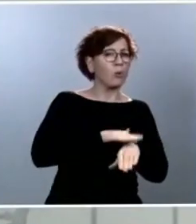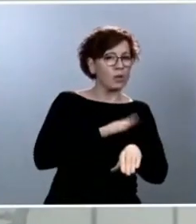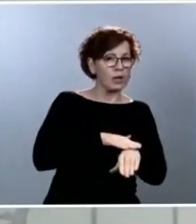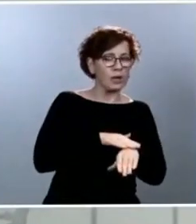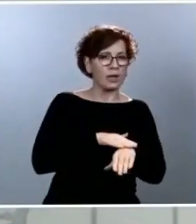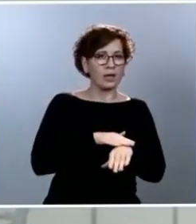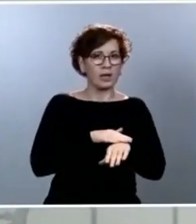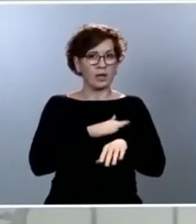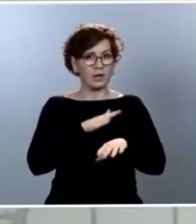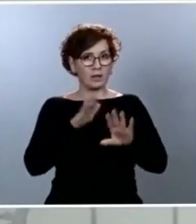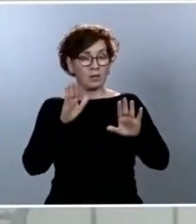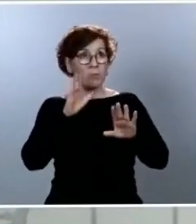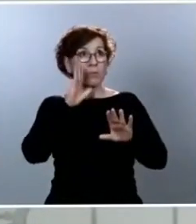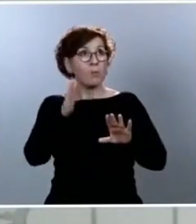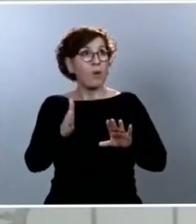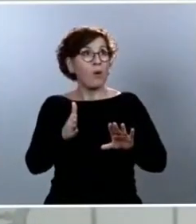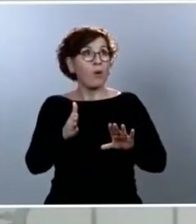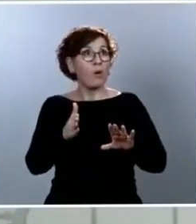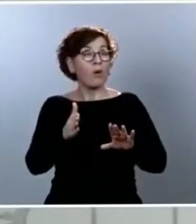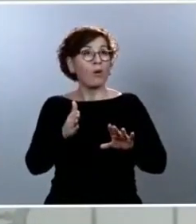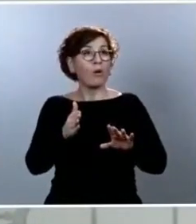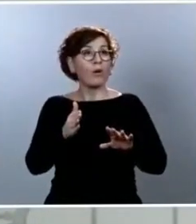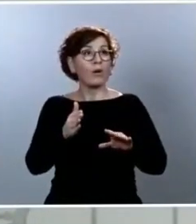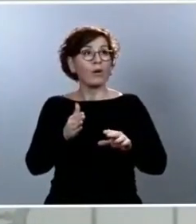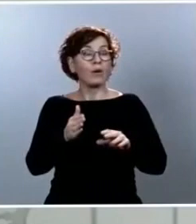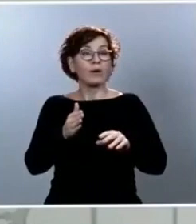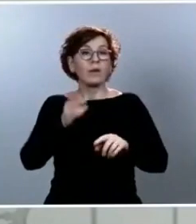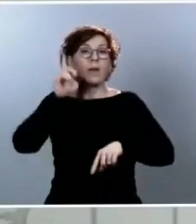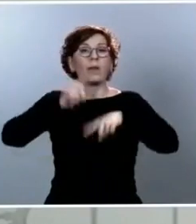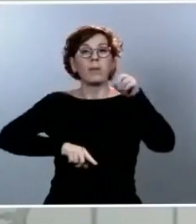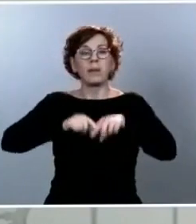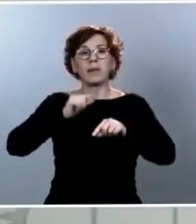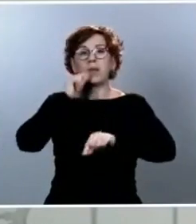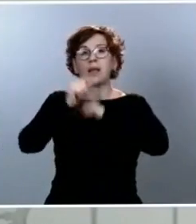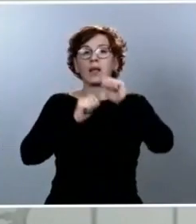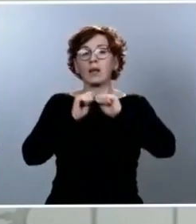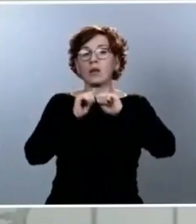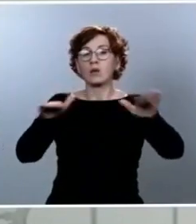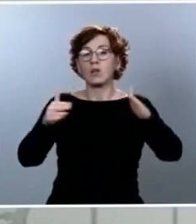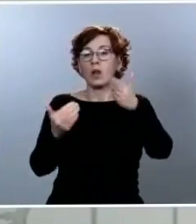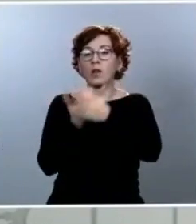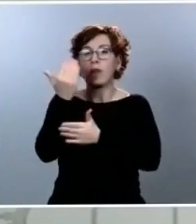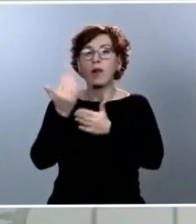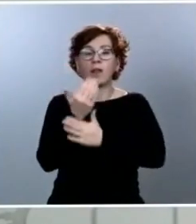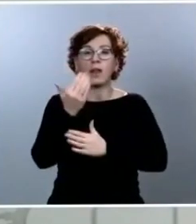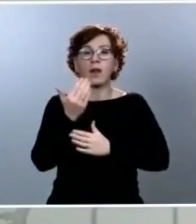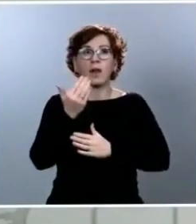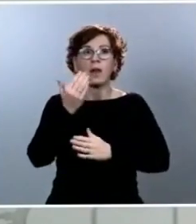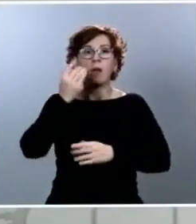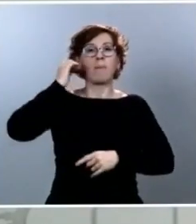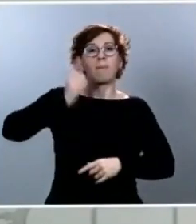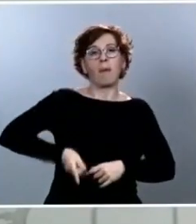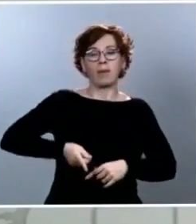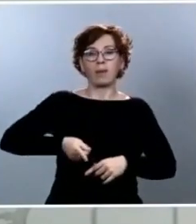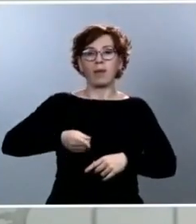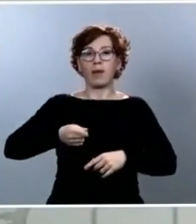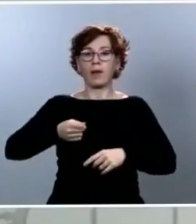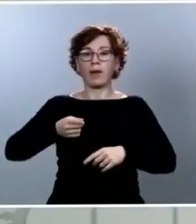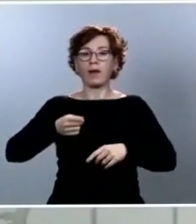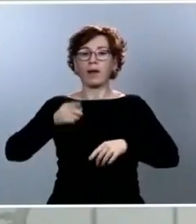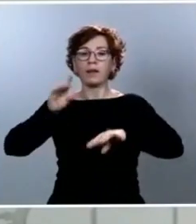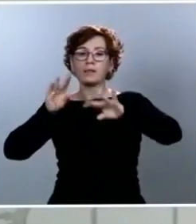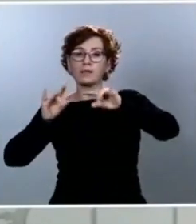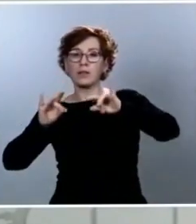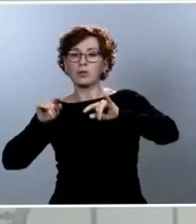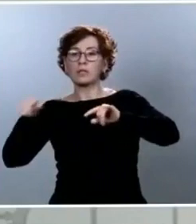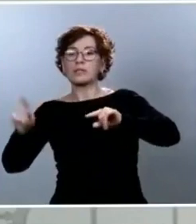nuevos contagios diarios el que va a permitirnos calibrar cuál es la desescalada en un territorio o en otro. Van